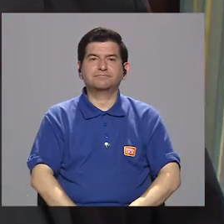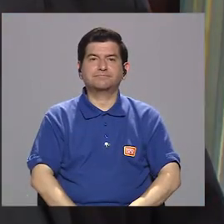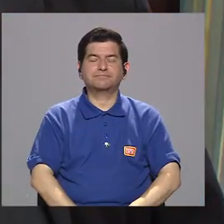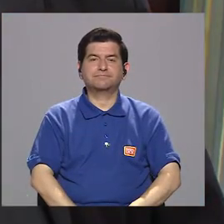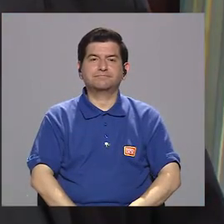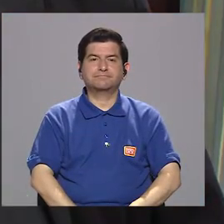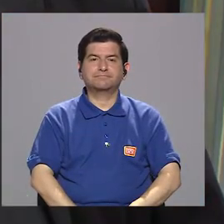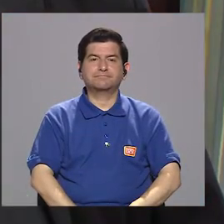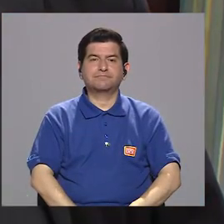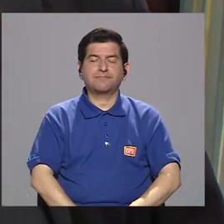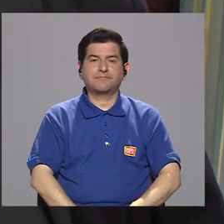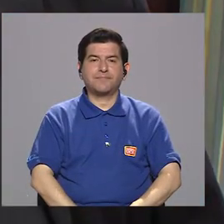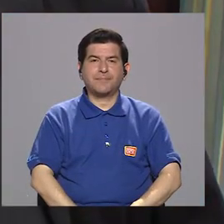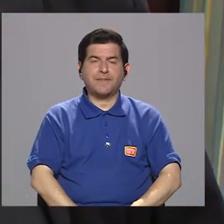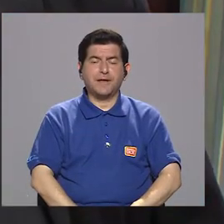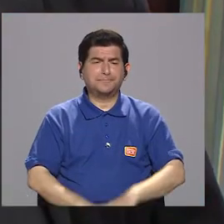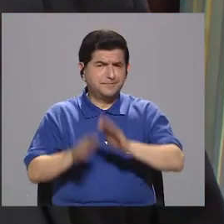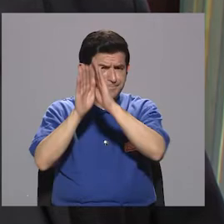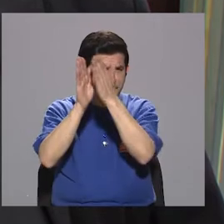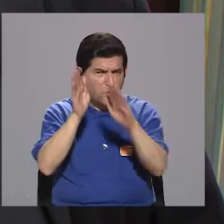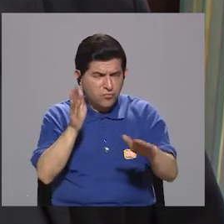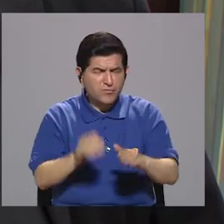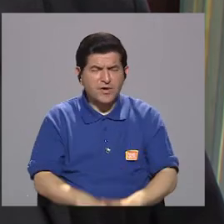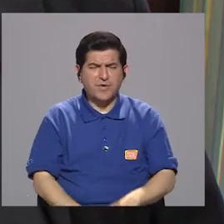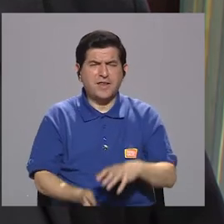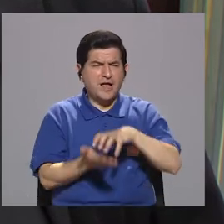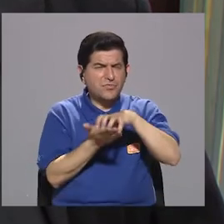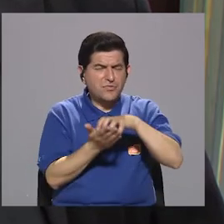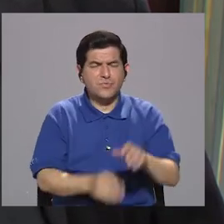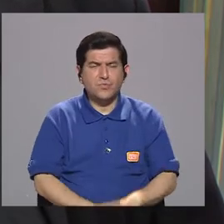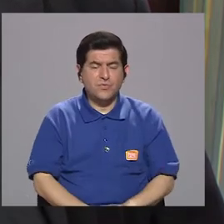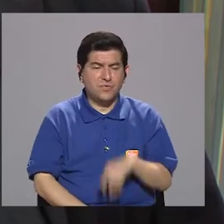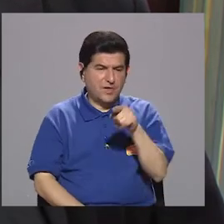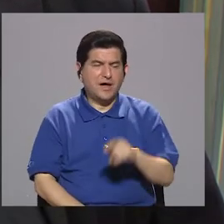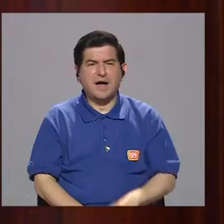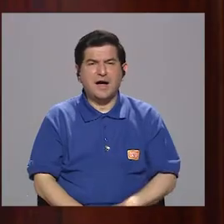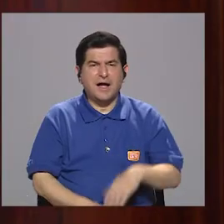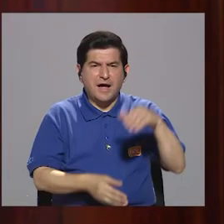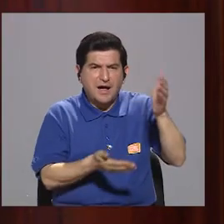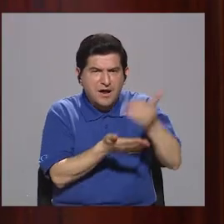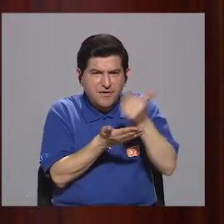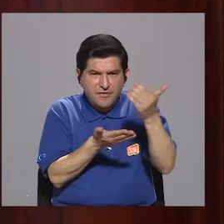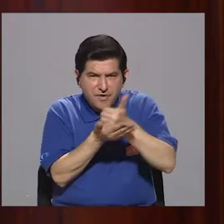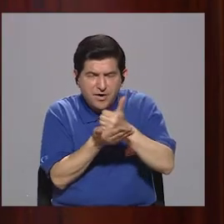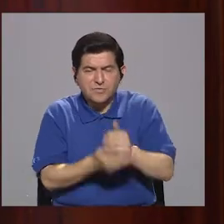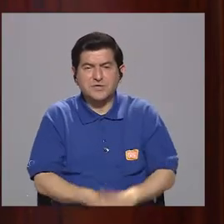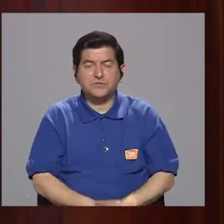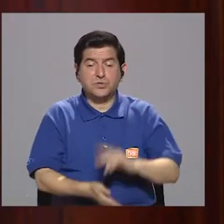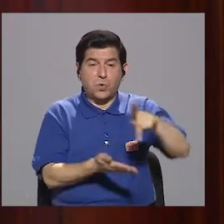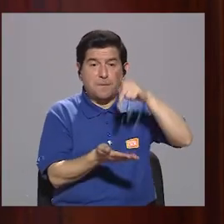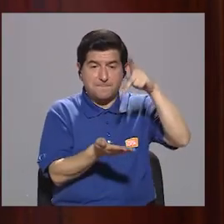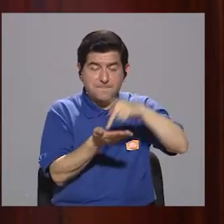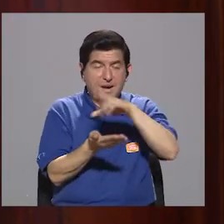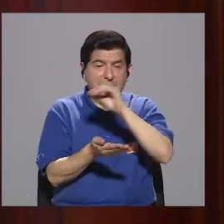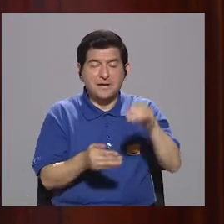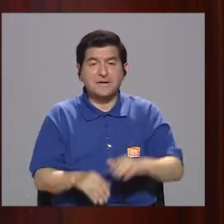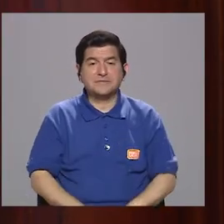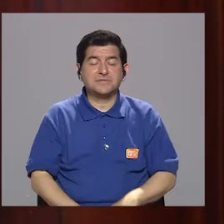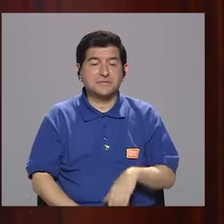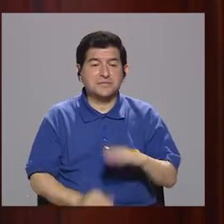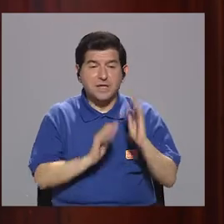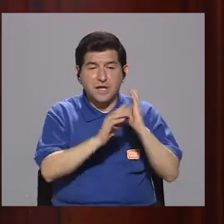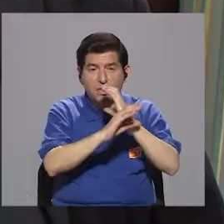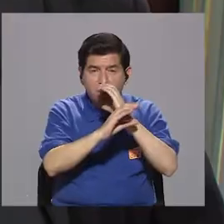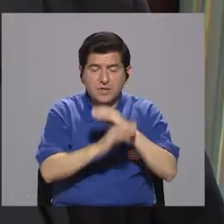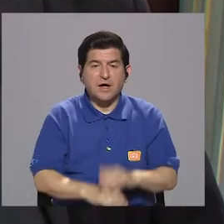Don Johnny, recién la Contraloría cuestionó la recaudación en parques y ornatos. La incapacidad de cobro lo tiene al